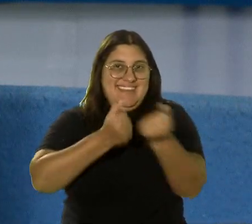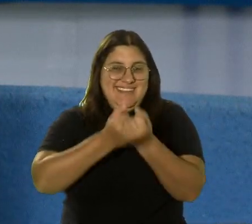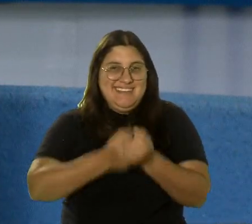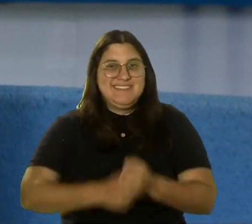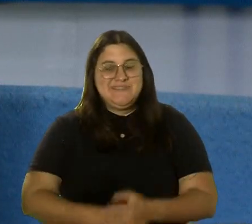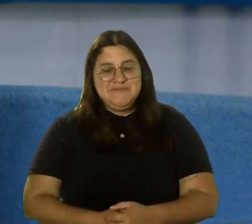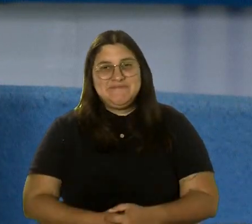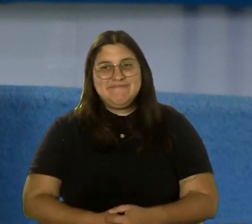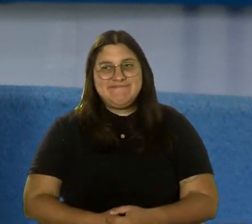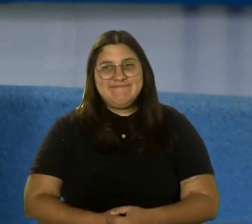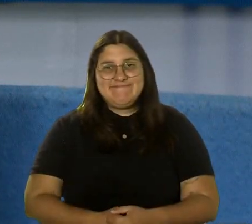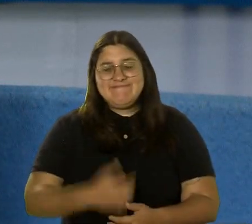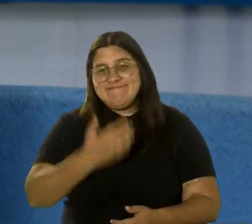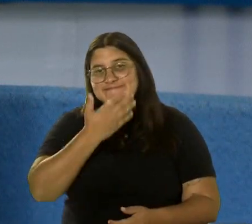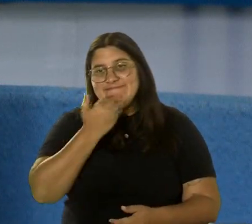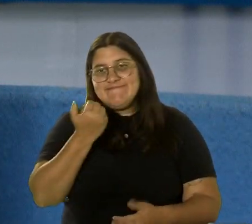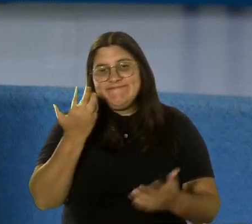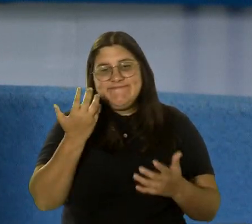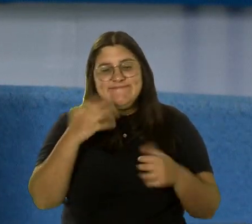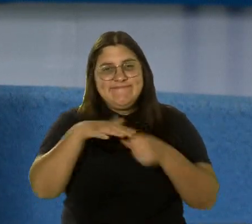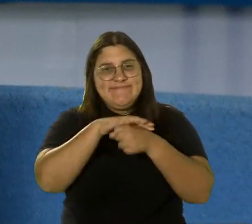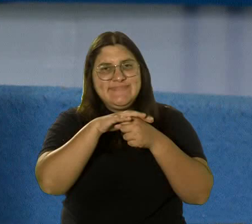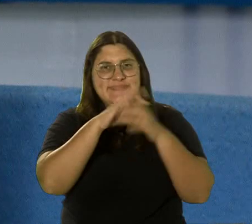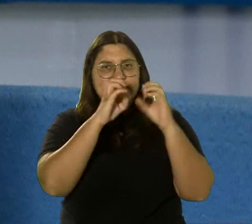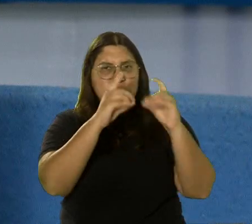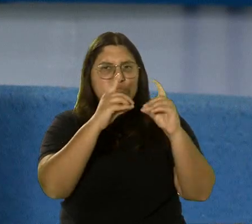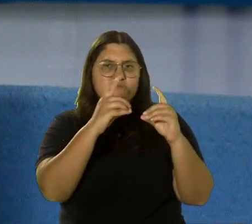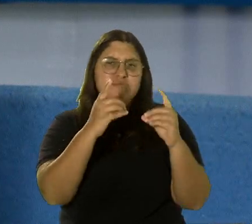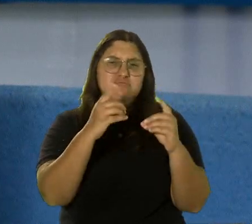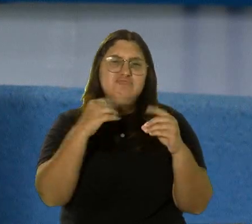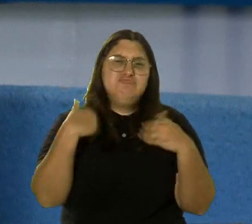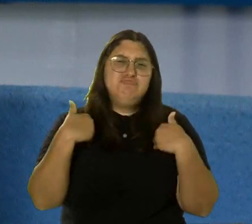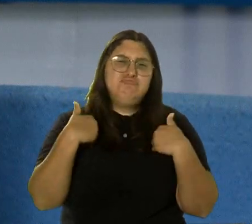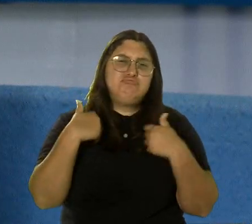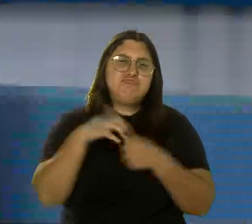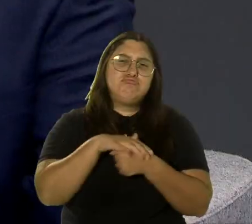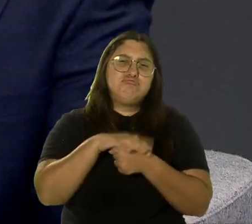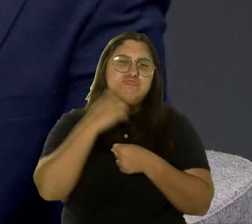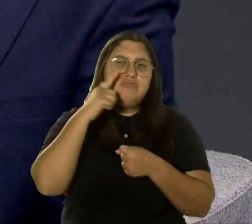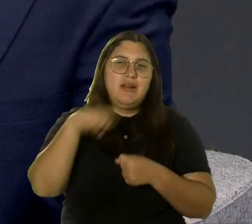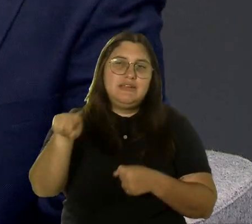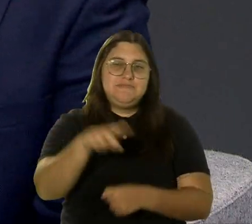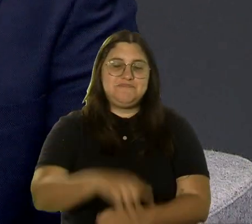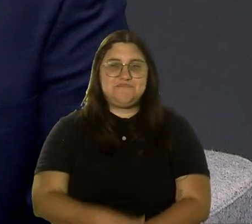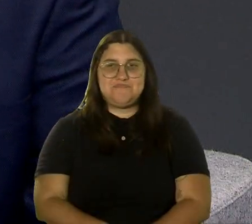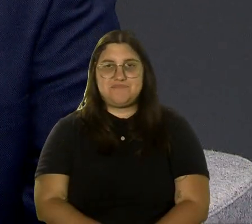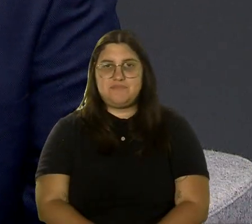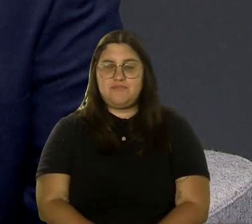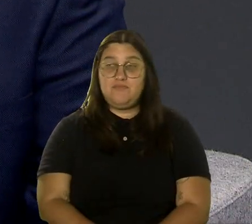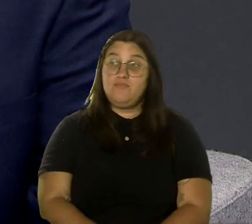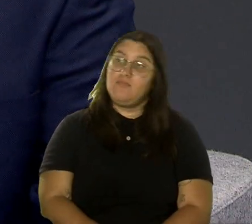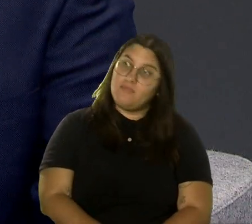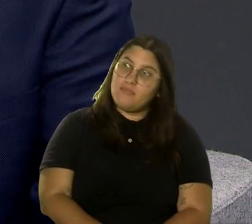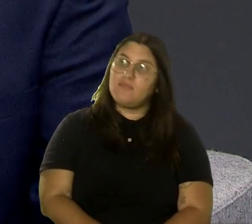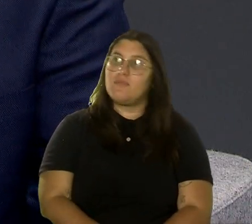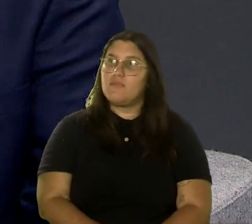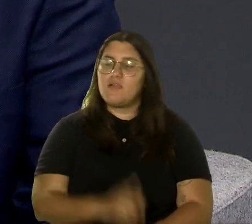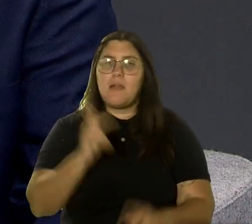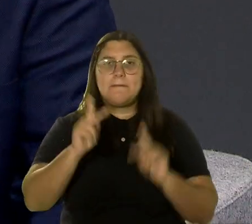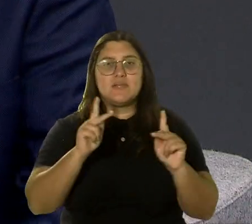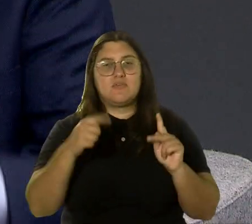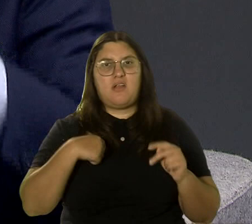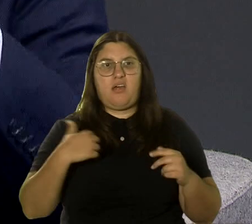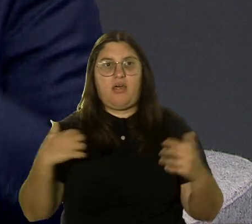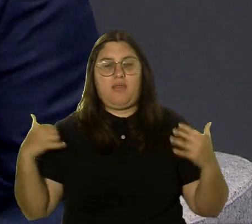bien menciona Carlos, verdad, en la parte educativa? Así que hay espacio para ellos también. Ahora, aquellas personas que le tienen freno a trabajar con asuntos federales